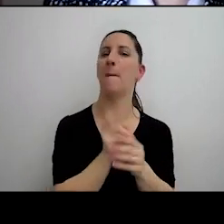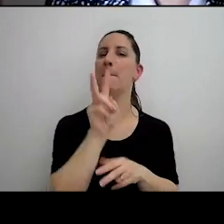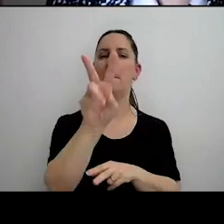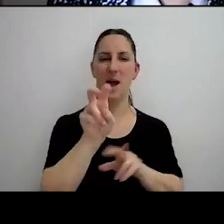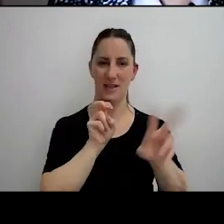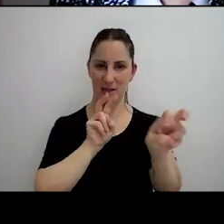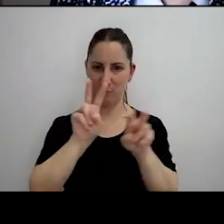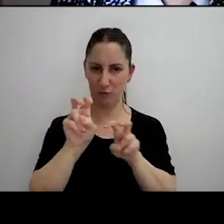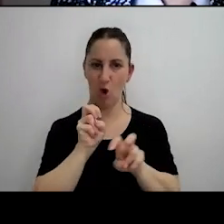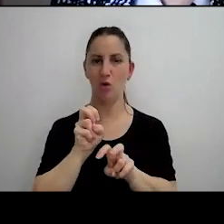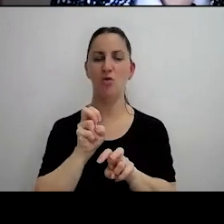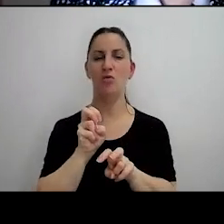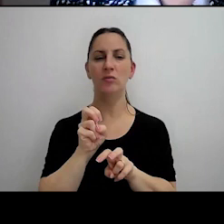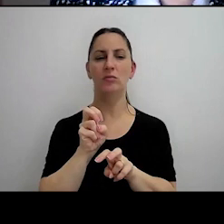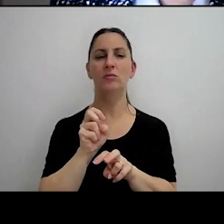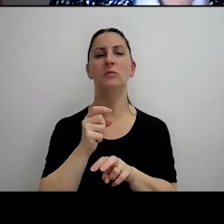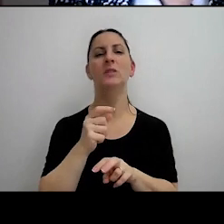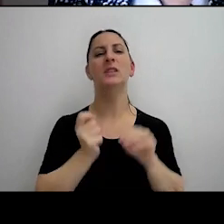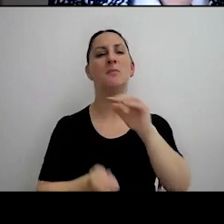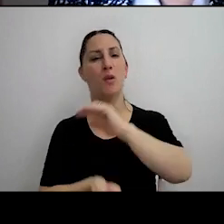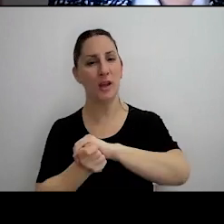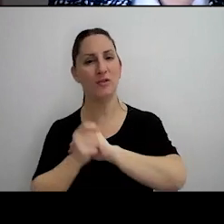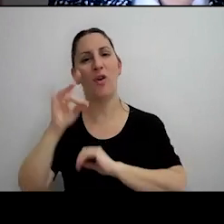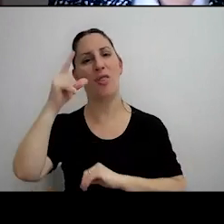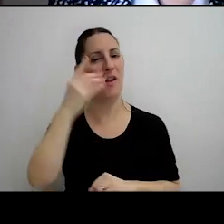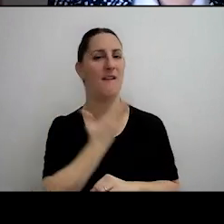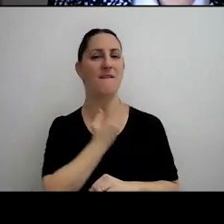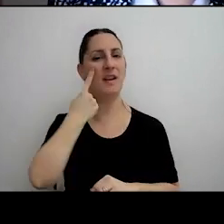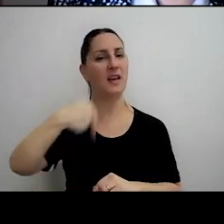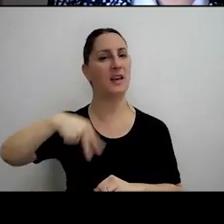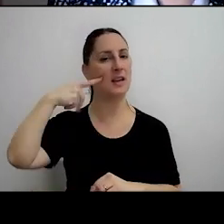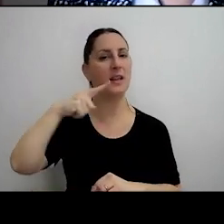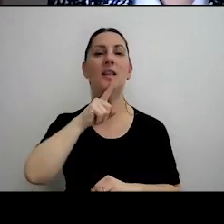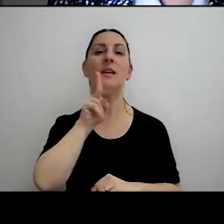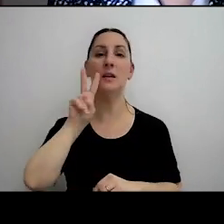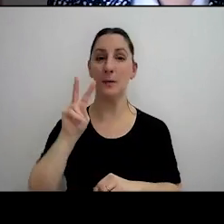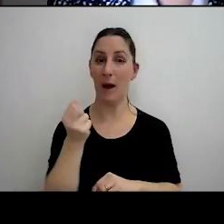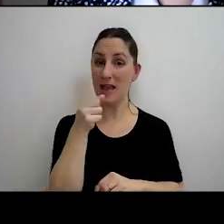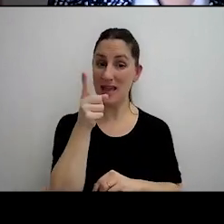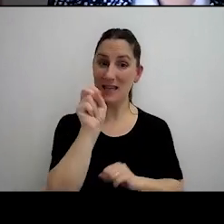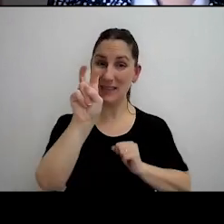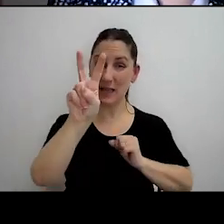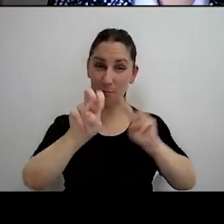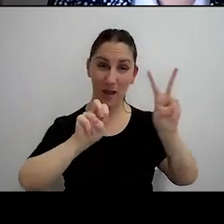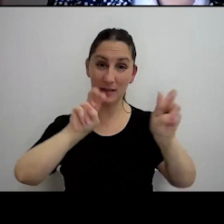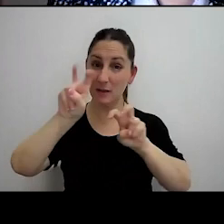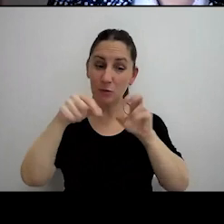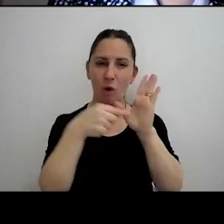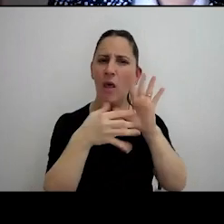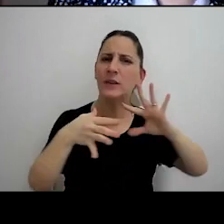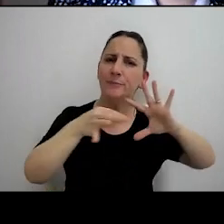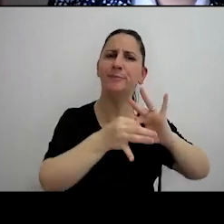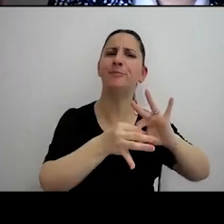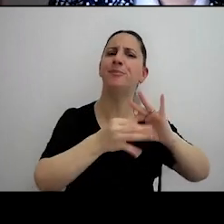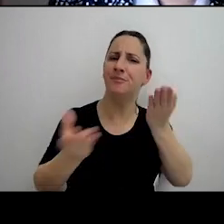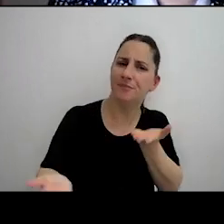por lo que sería importación definitiva. Recordemos que estas percepciones se apoyan en el principio de